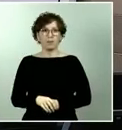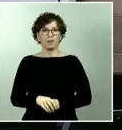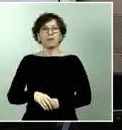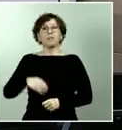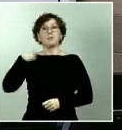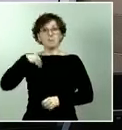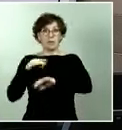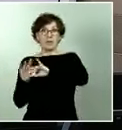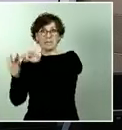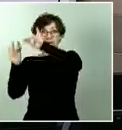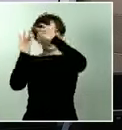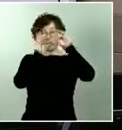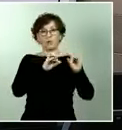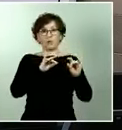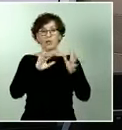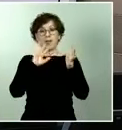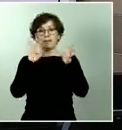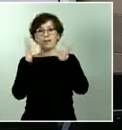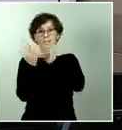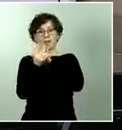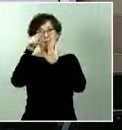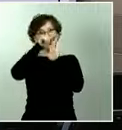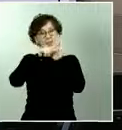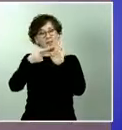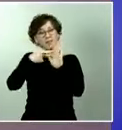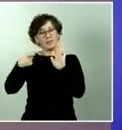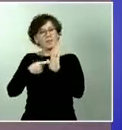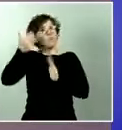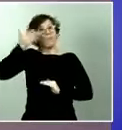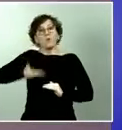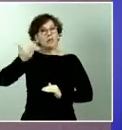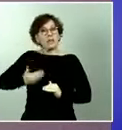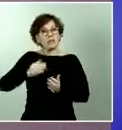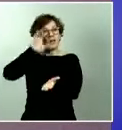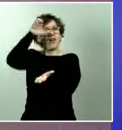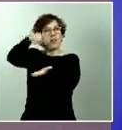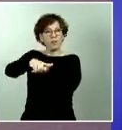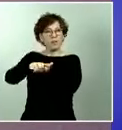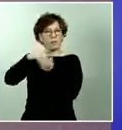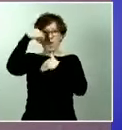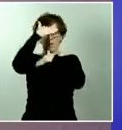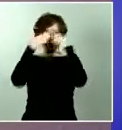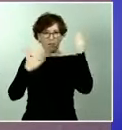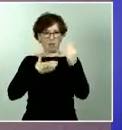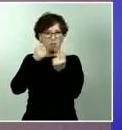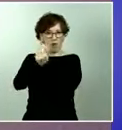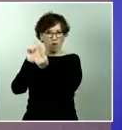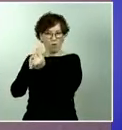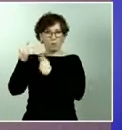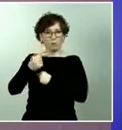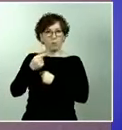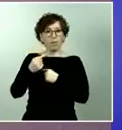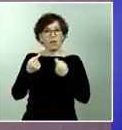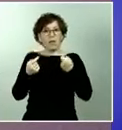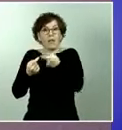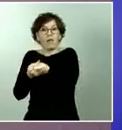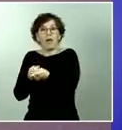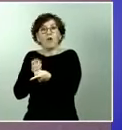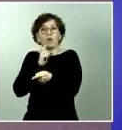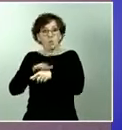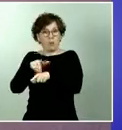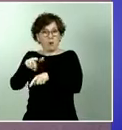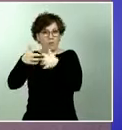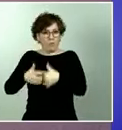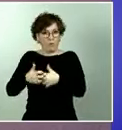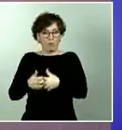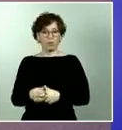fundamentales los centros de atención primaria. ¿Cómo van a contribuir a este propósito? Para el ministro del Interior, quisiera saber, después del